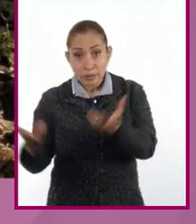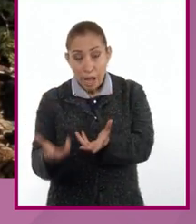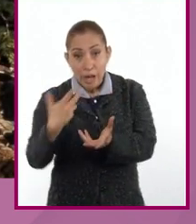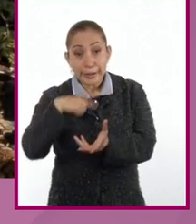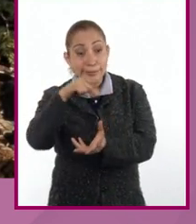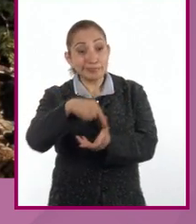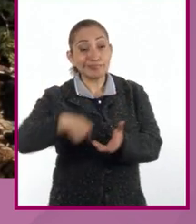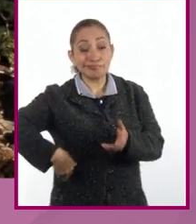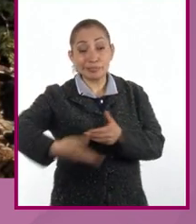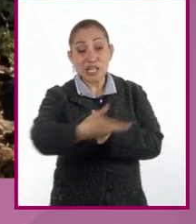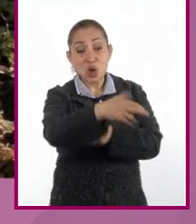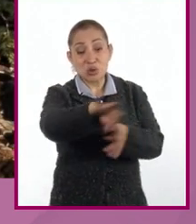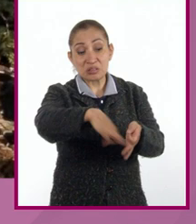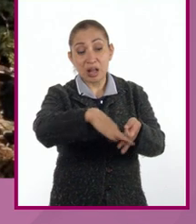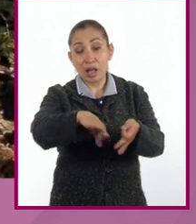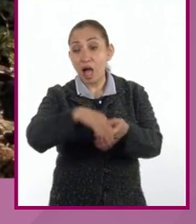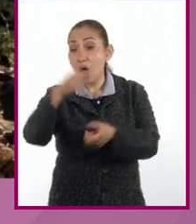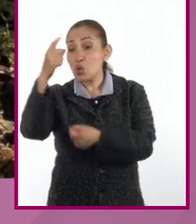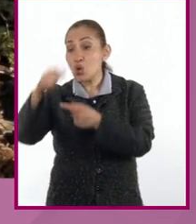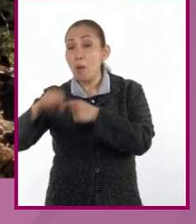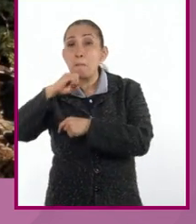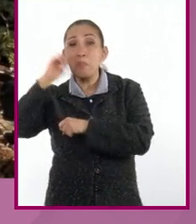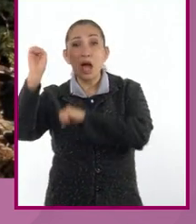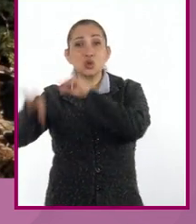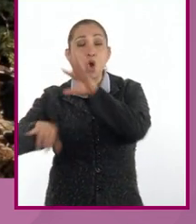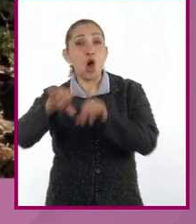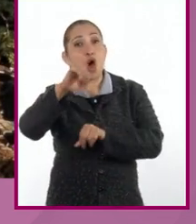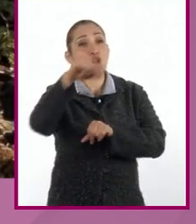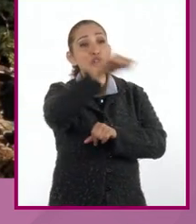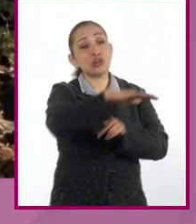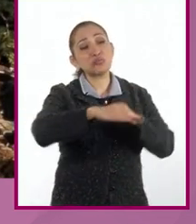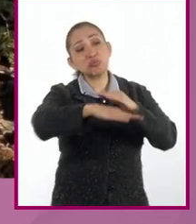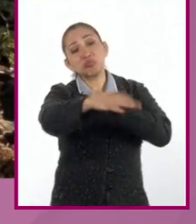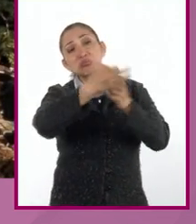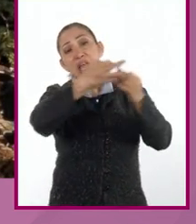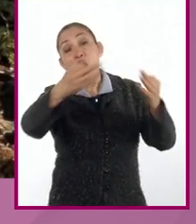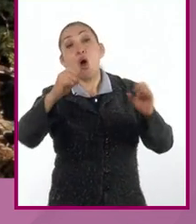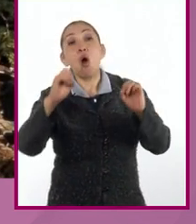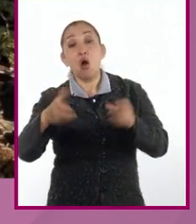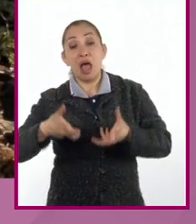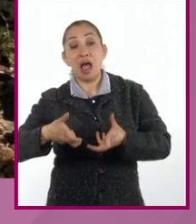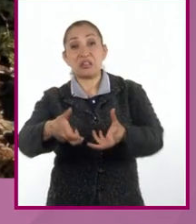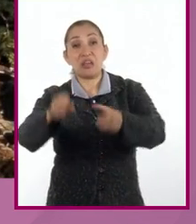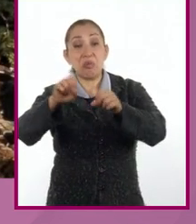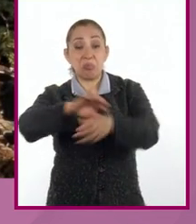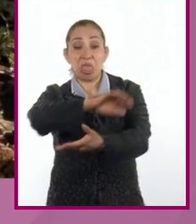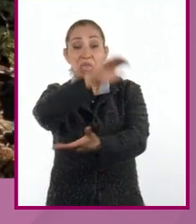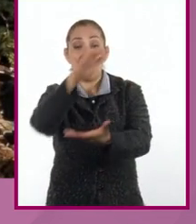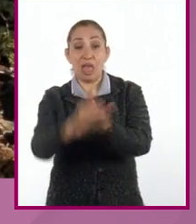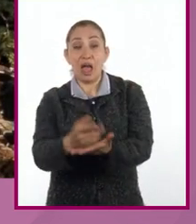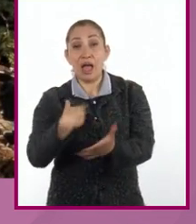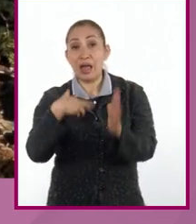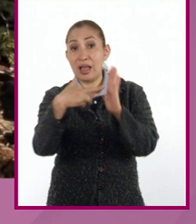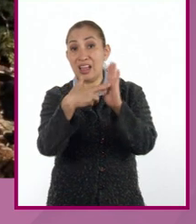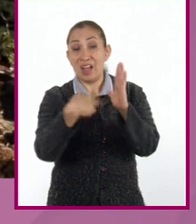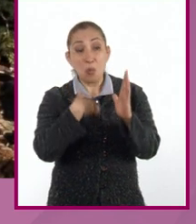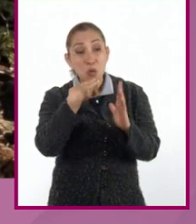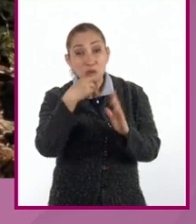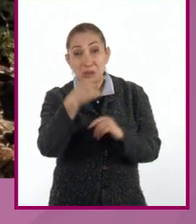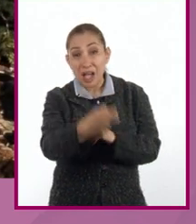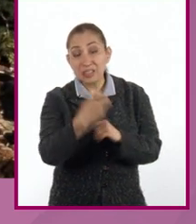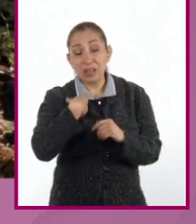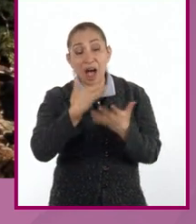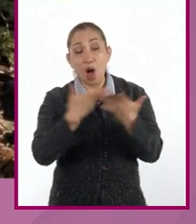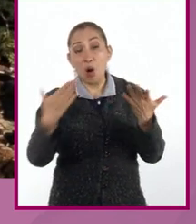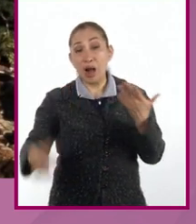terminan en las orillas de los ríos, algunos en basureros y otros más en terrenos baldíos o incluso en las calles. La disposición inadecuada de estos residuos los